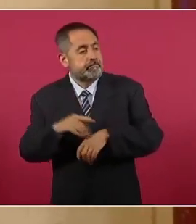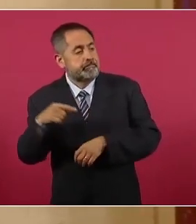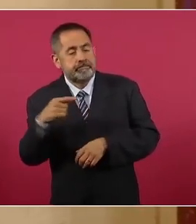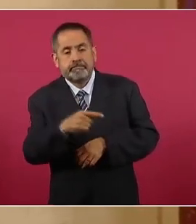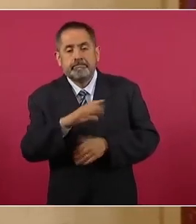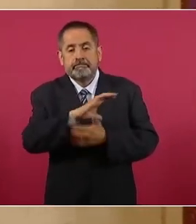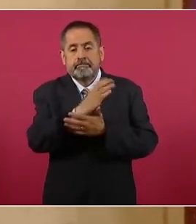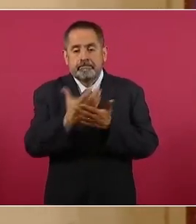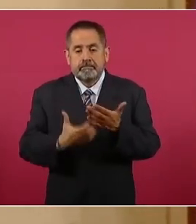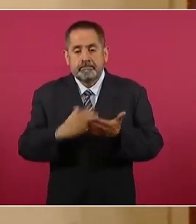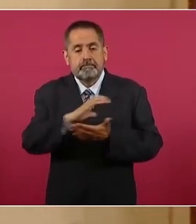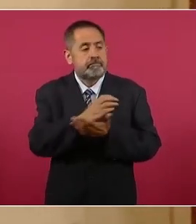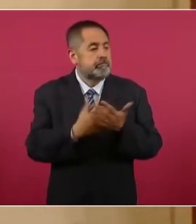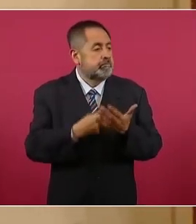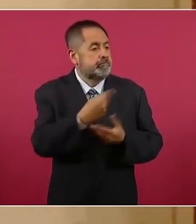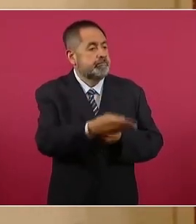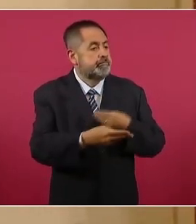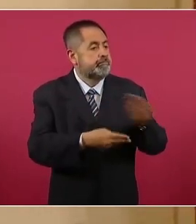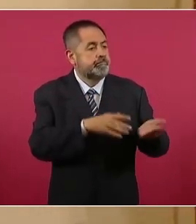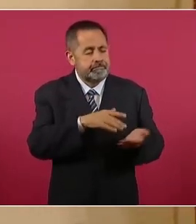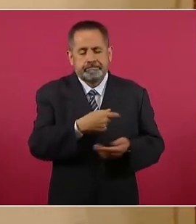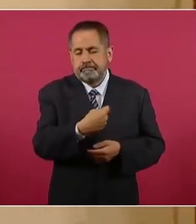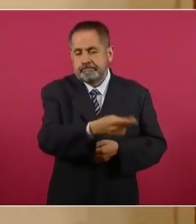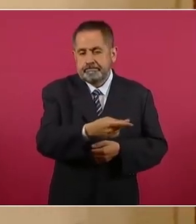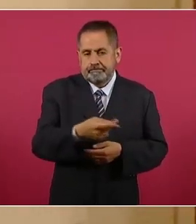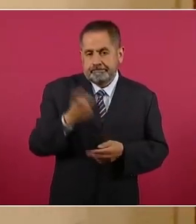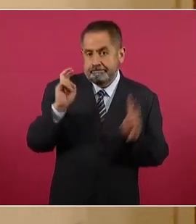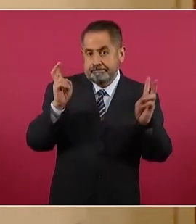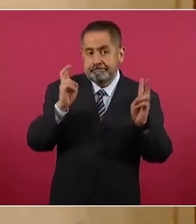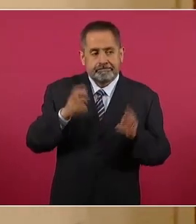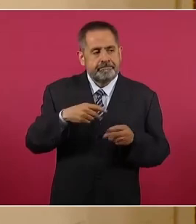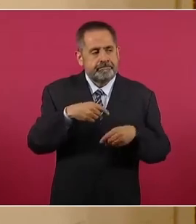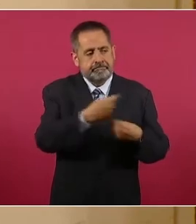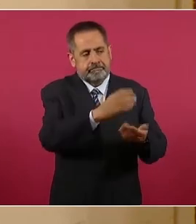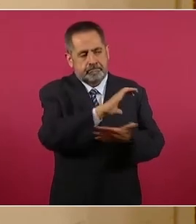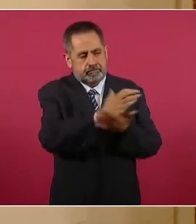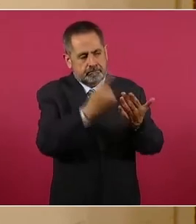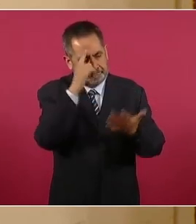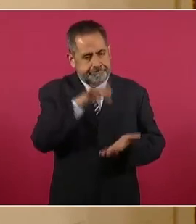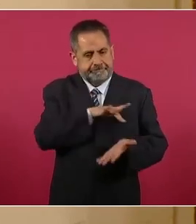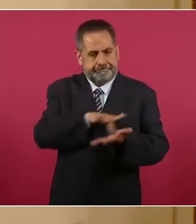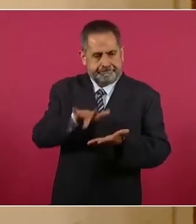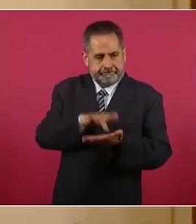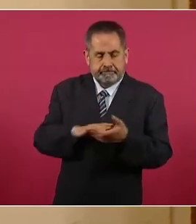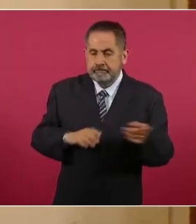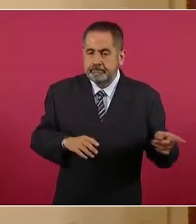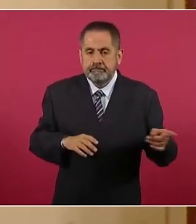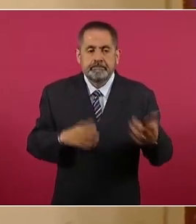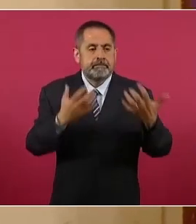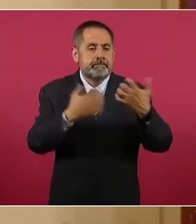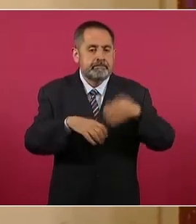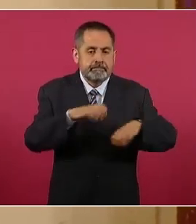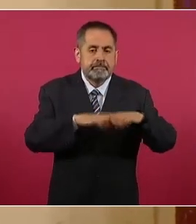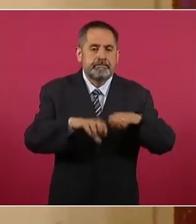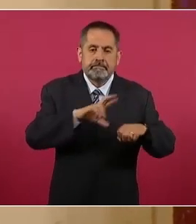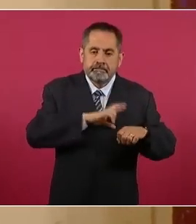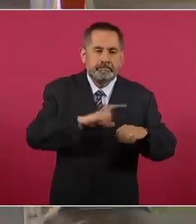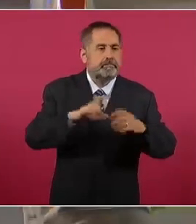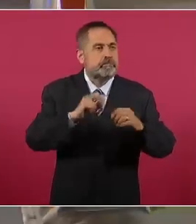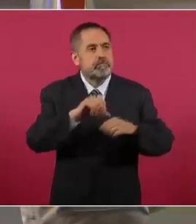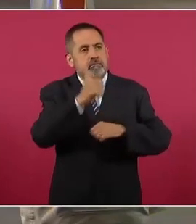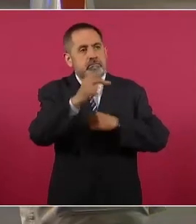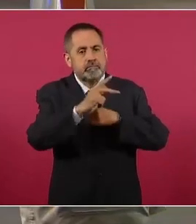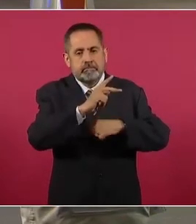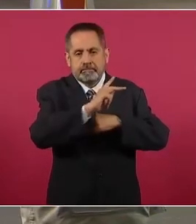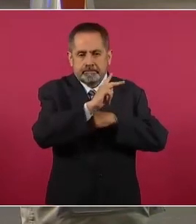incentivados, así les llaman, a empresas privadas nacionales y extranjeras para